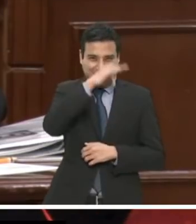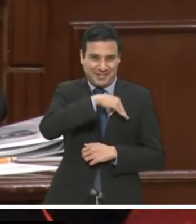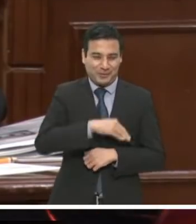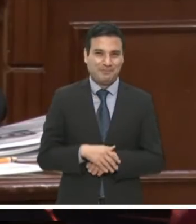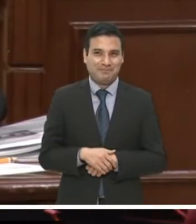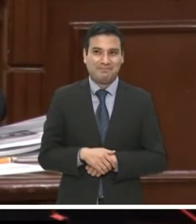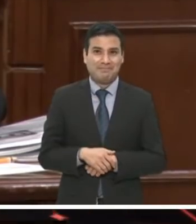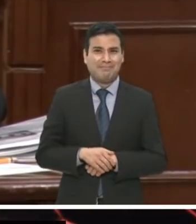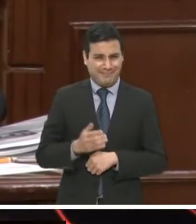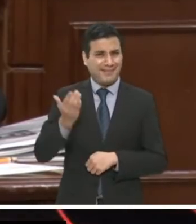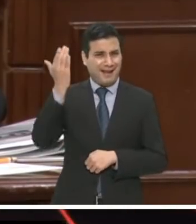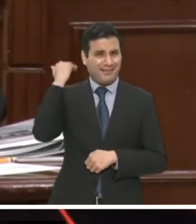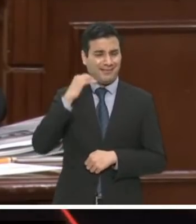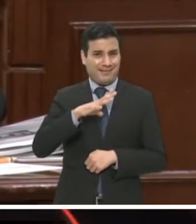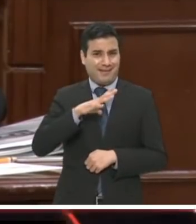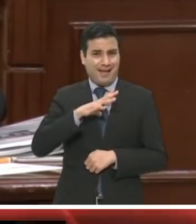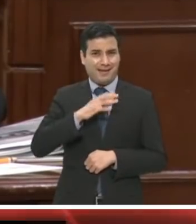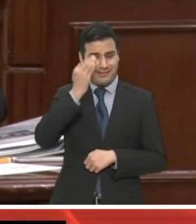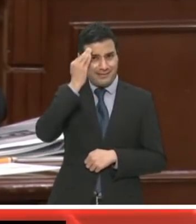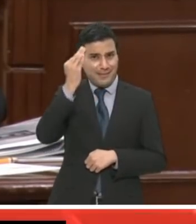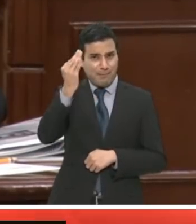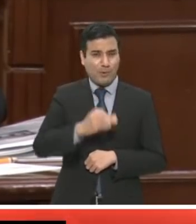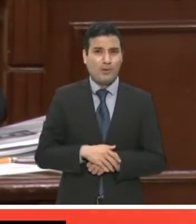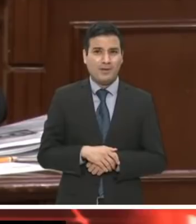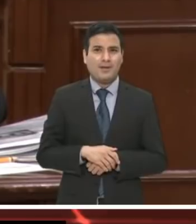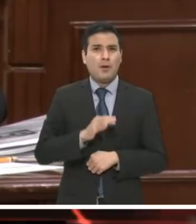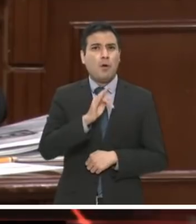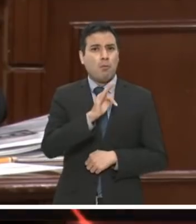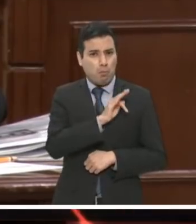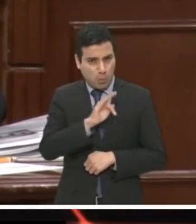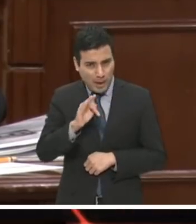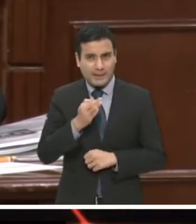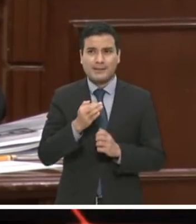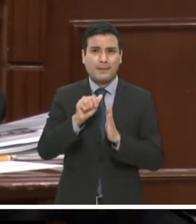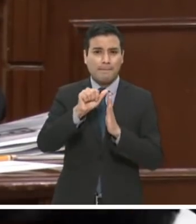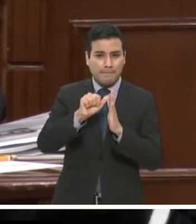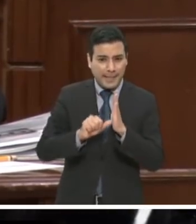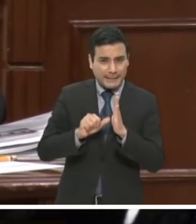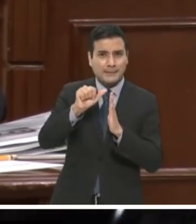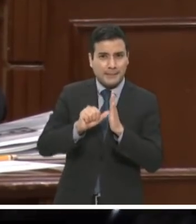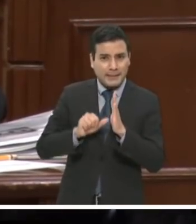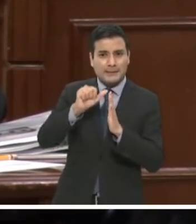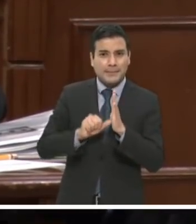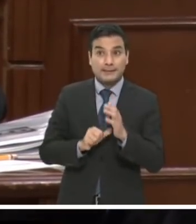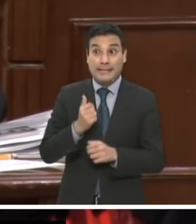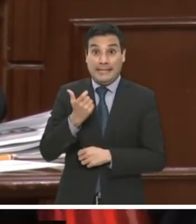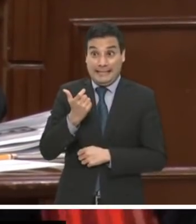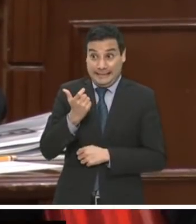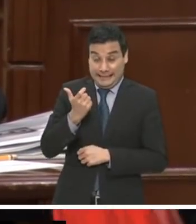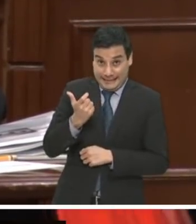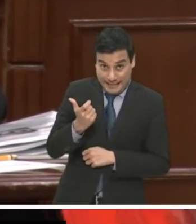Tuvieron bastante tiempo durante el año para que mes con mes fueran solicitando que parte de su financiamiento